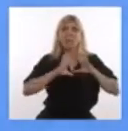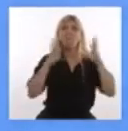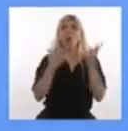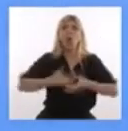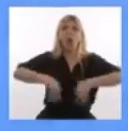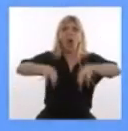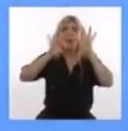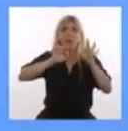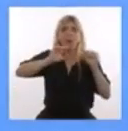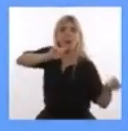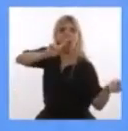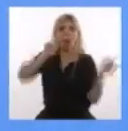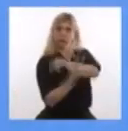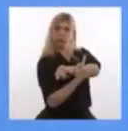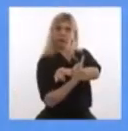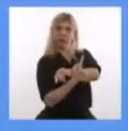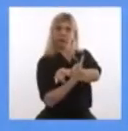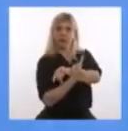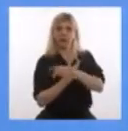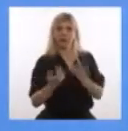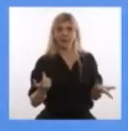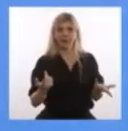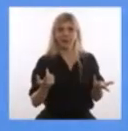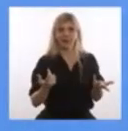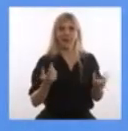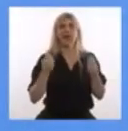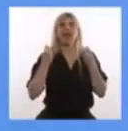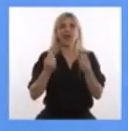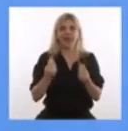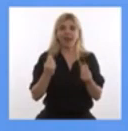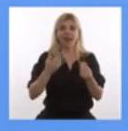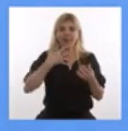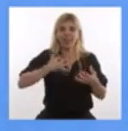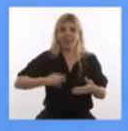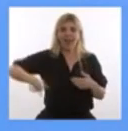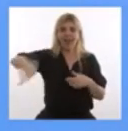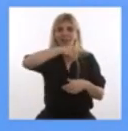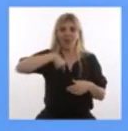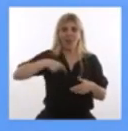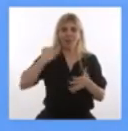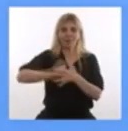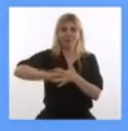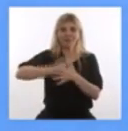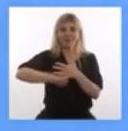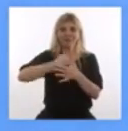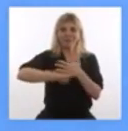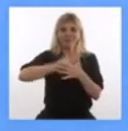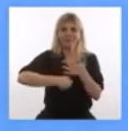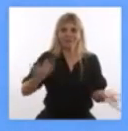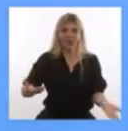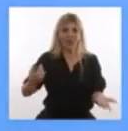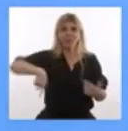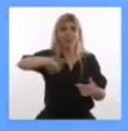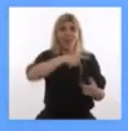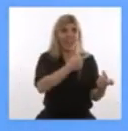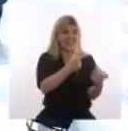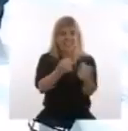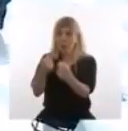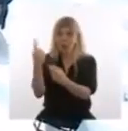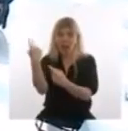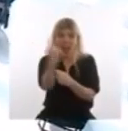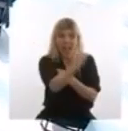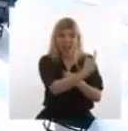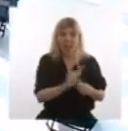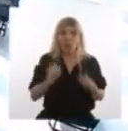Y la verdad lo pudimos hacer entre todos. Y la verdad, todos fuimos necesarios. Y nos